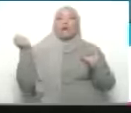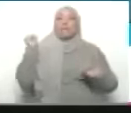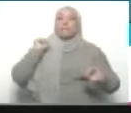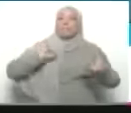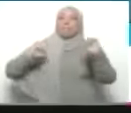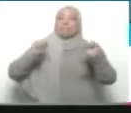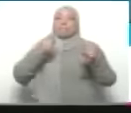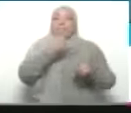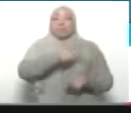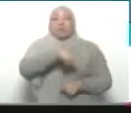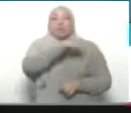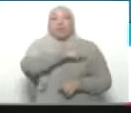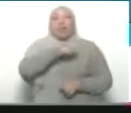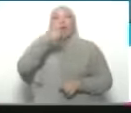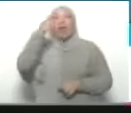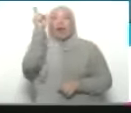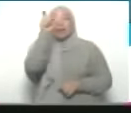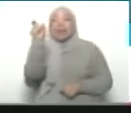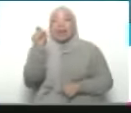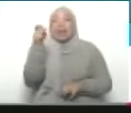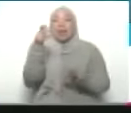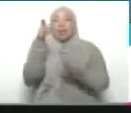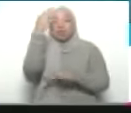del Imperio Romano entonces.